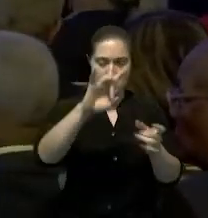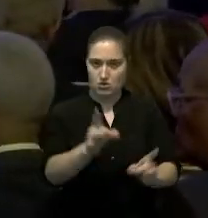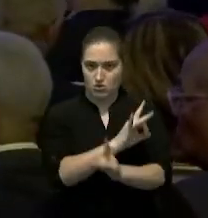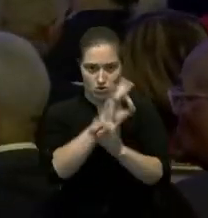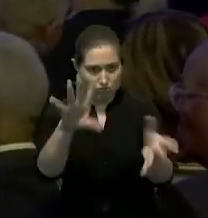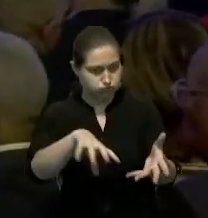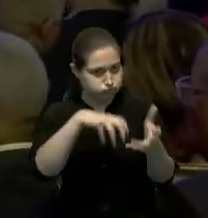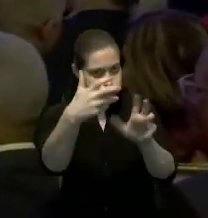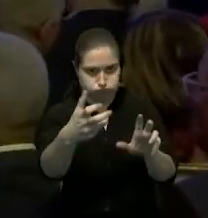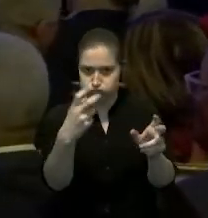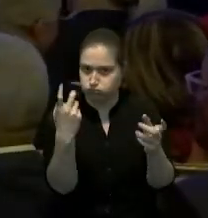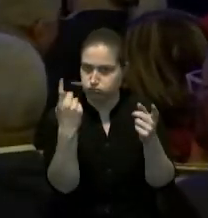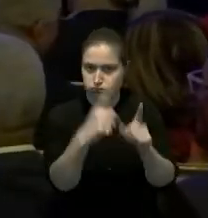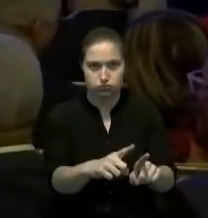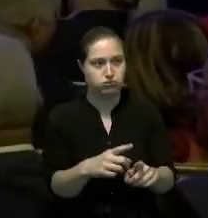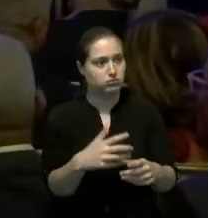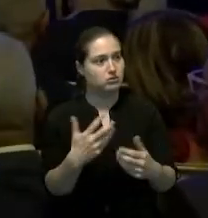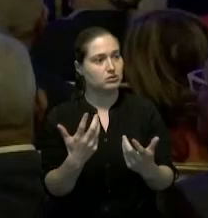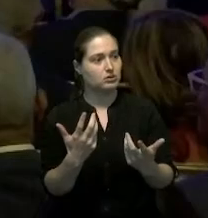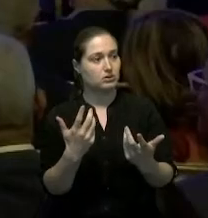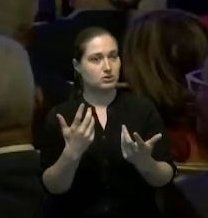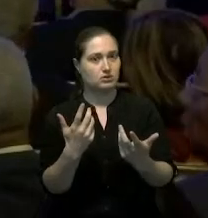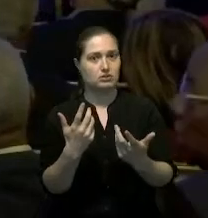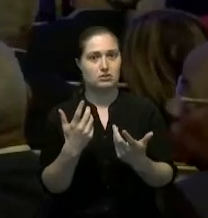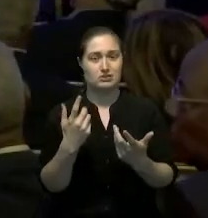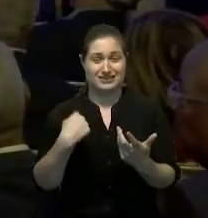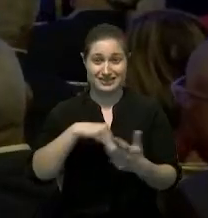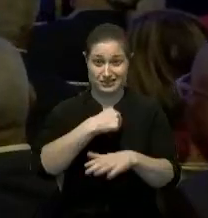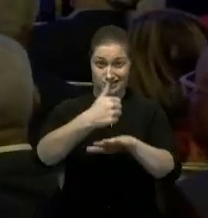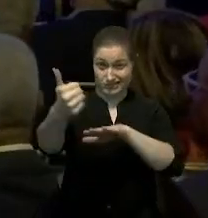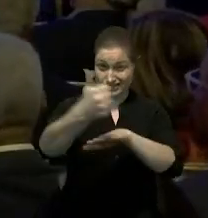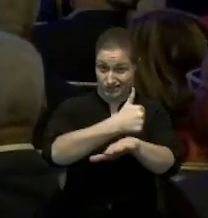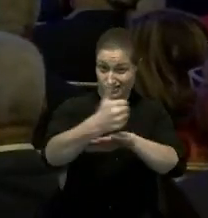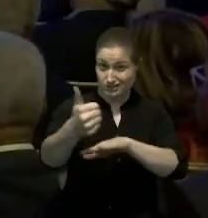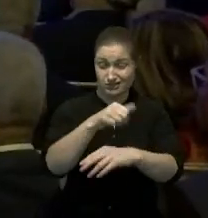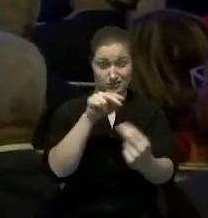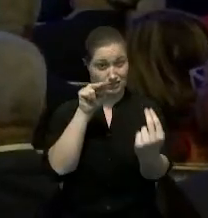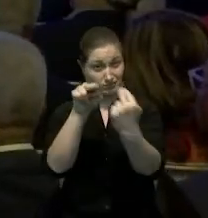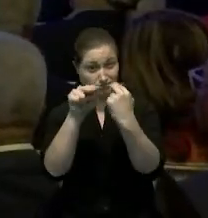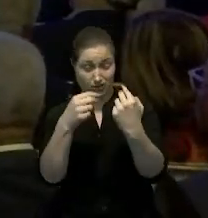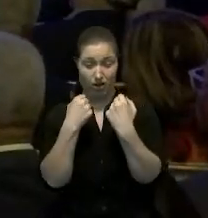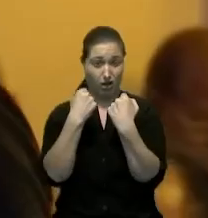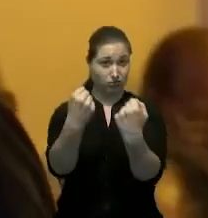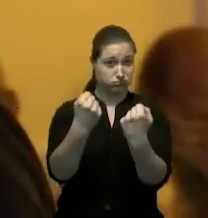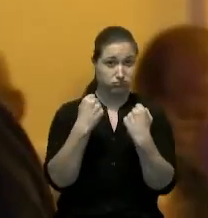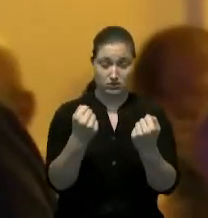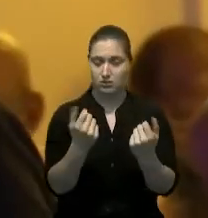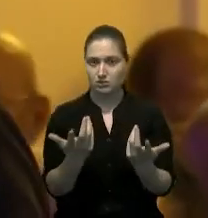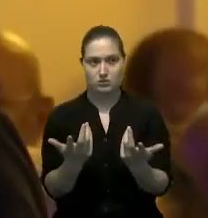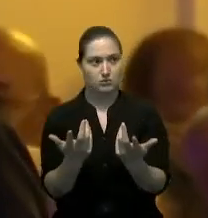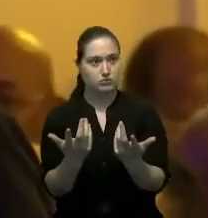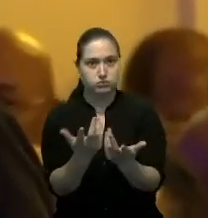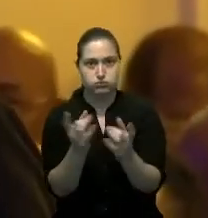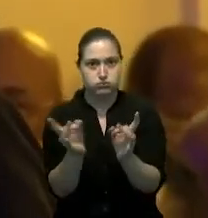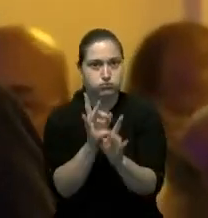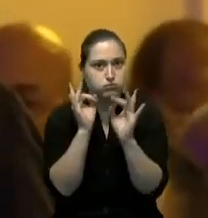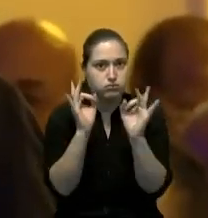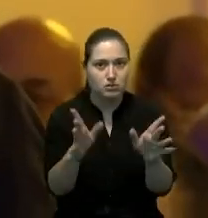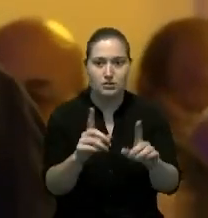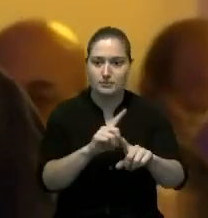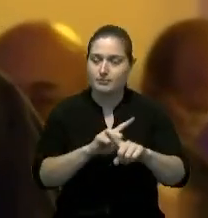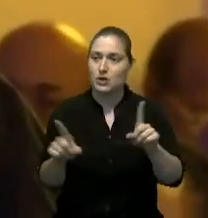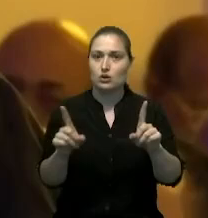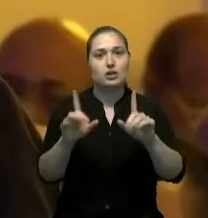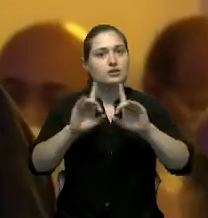tenemos un diagnóstico muy grave del tránsito y del transporte en República Dominicana pero no tenemos un cuerpo especializado